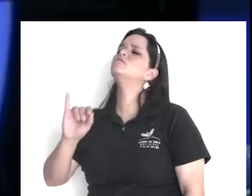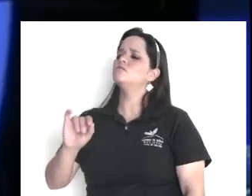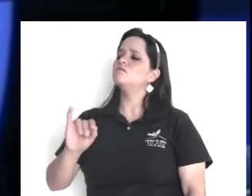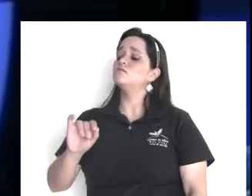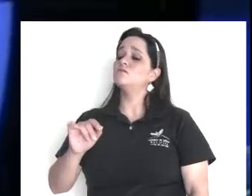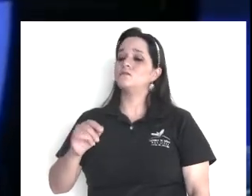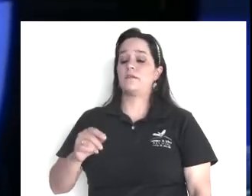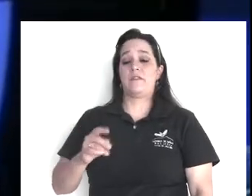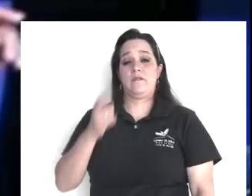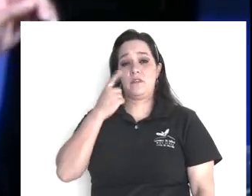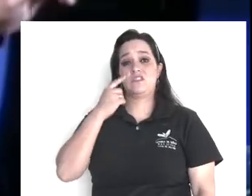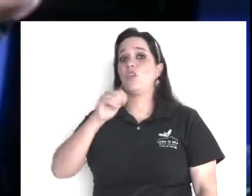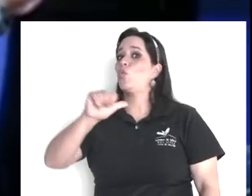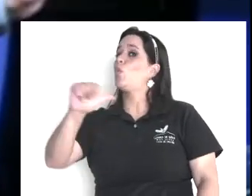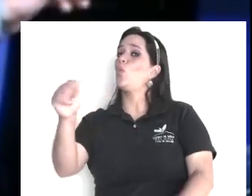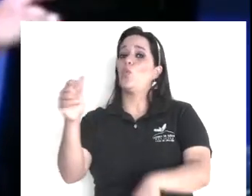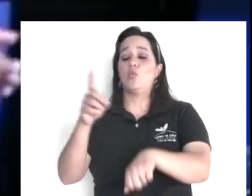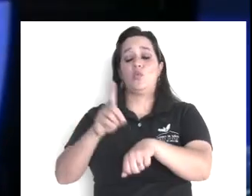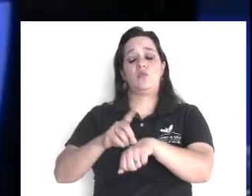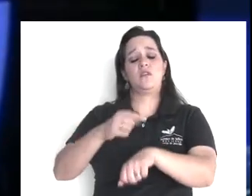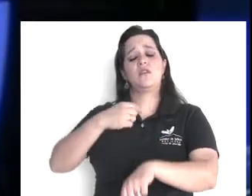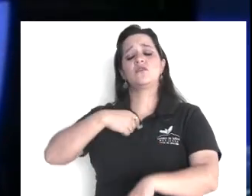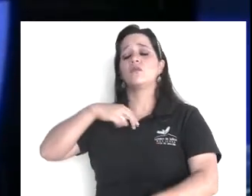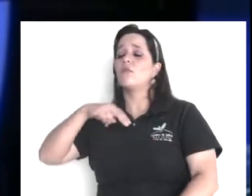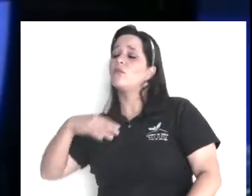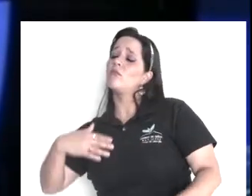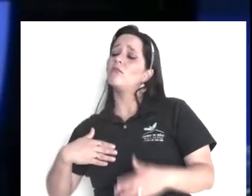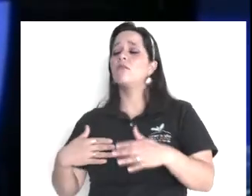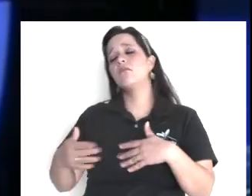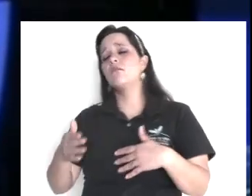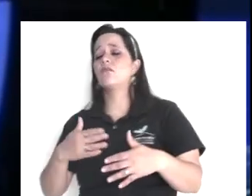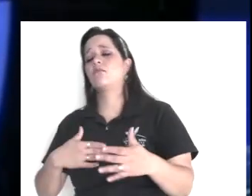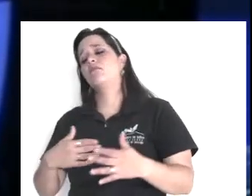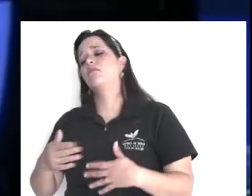iba yo caminando, y volteo, y venía un policía, dice, por la misma acera,